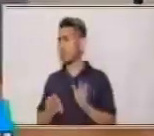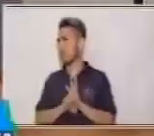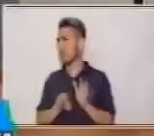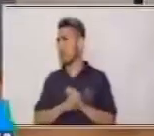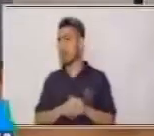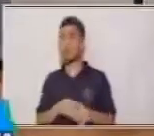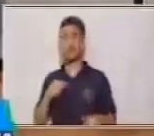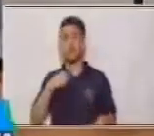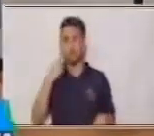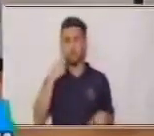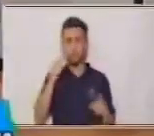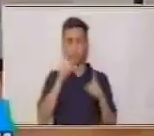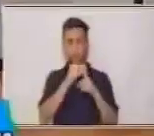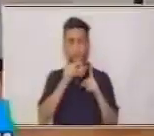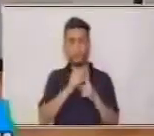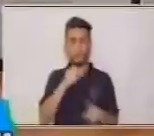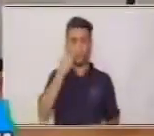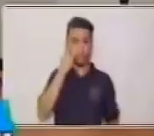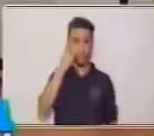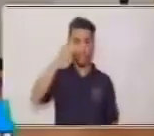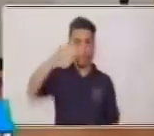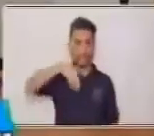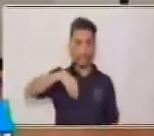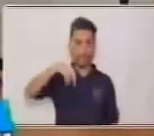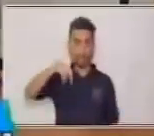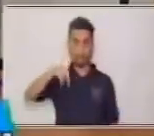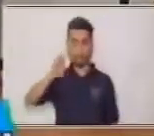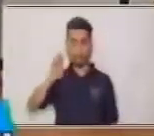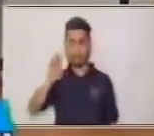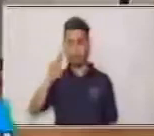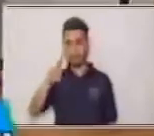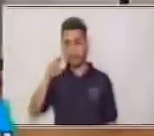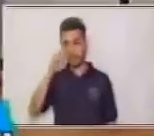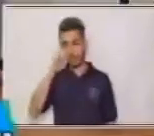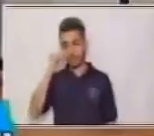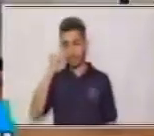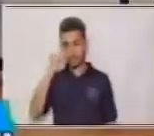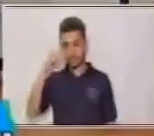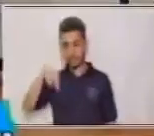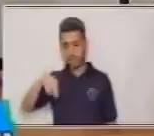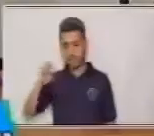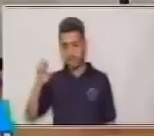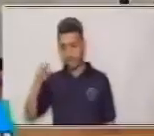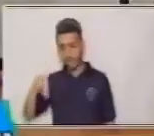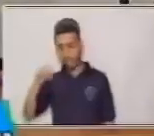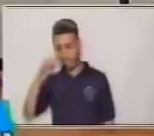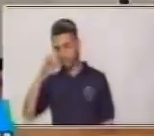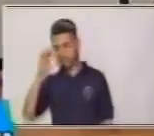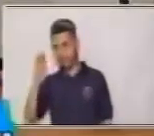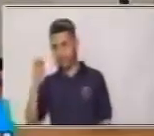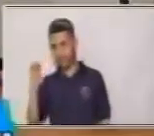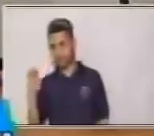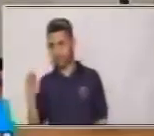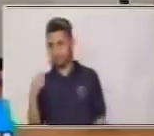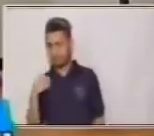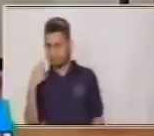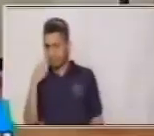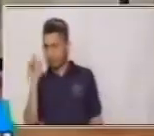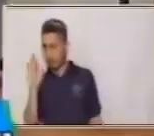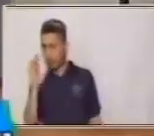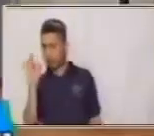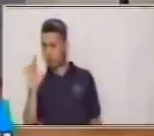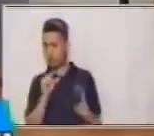impertinente en un texto, pero habla de dos hermanos y uno de ellos está